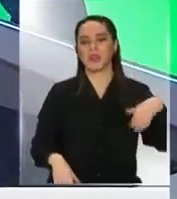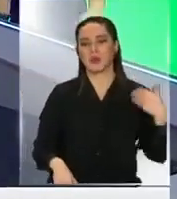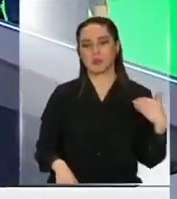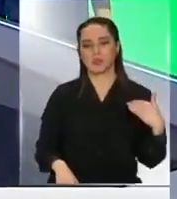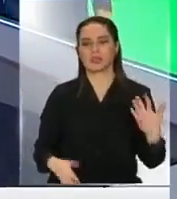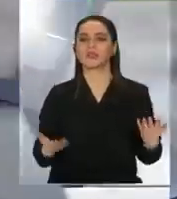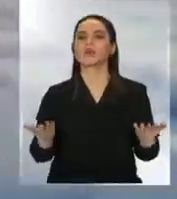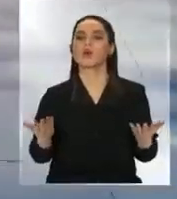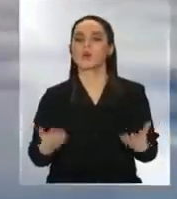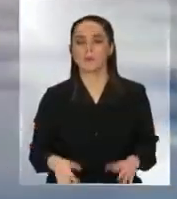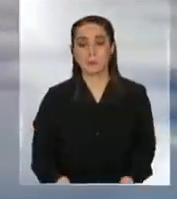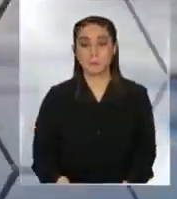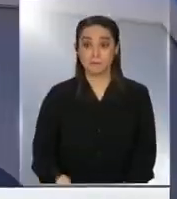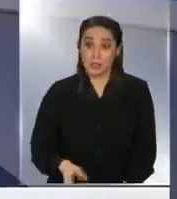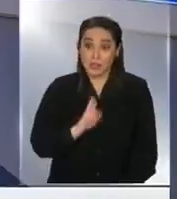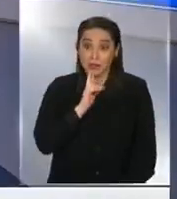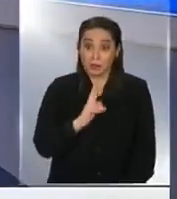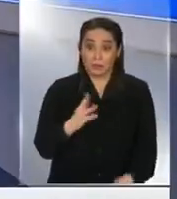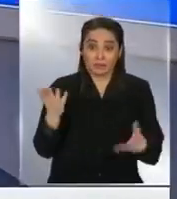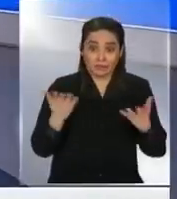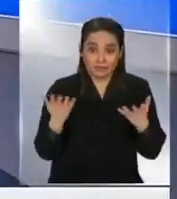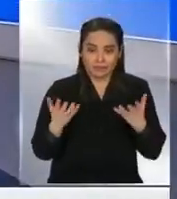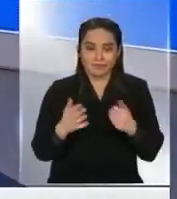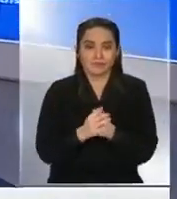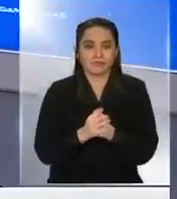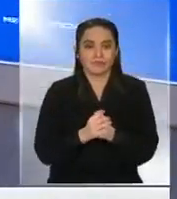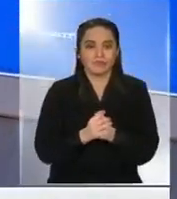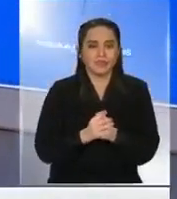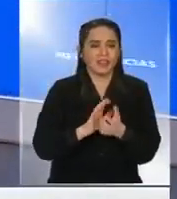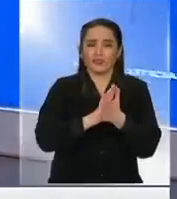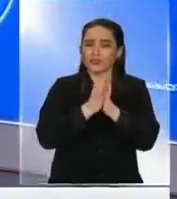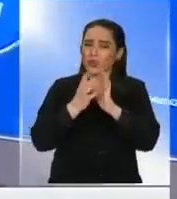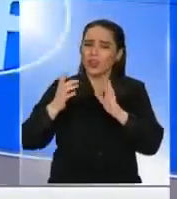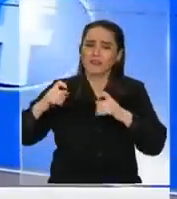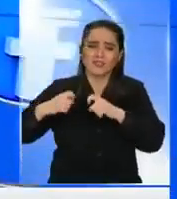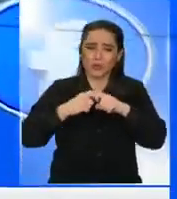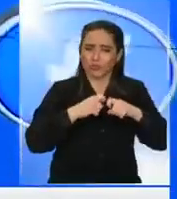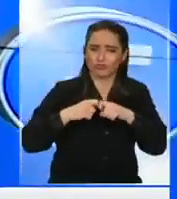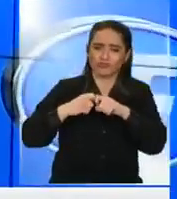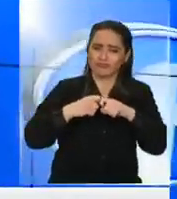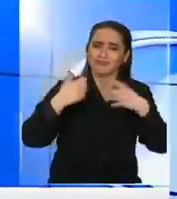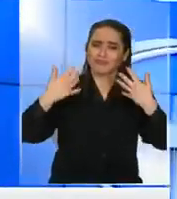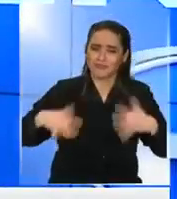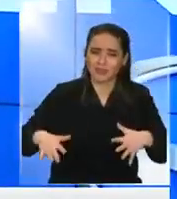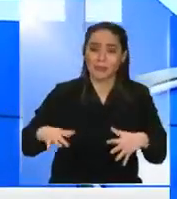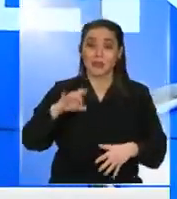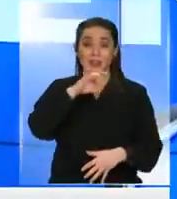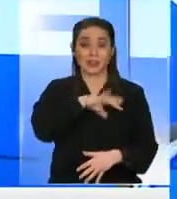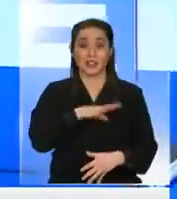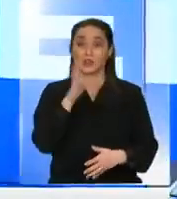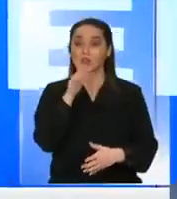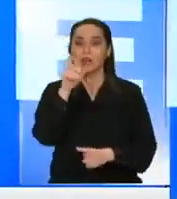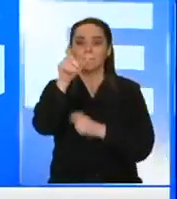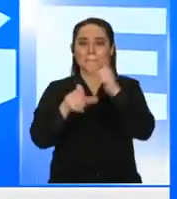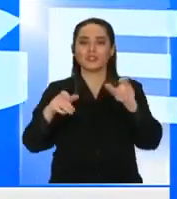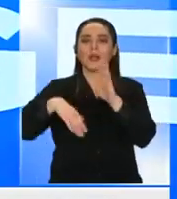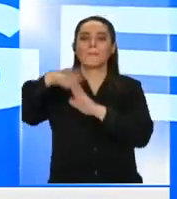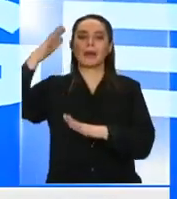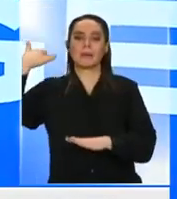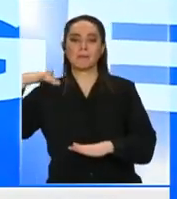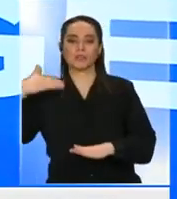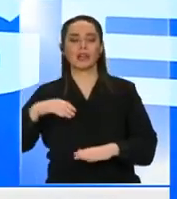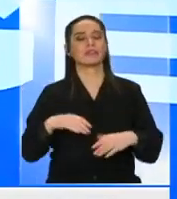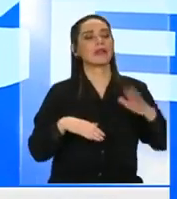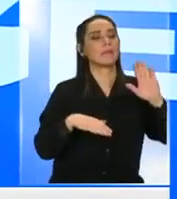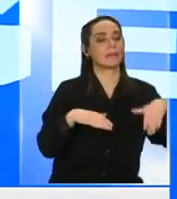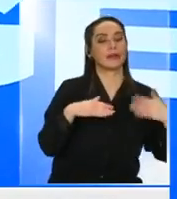bueno aquí la respuesta fundamental está en algo que ha estado en todas las discusiones estos días para que en Chile no existan personas de primera y segunda categoría necesitamos